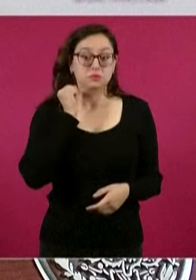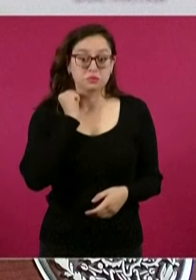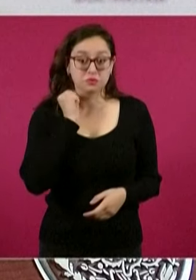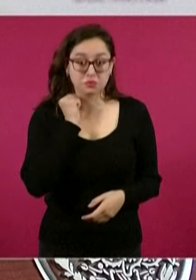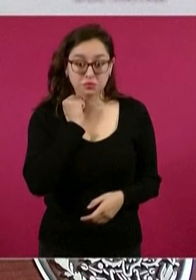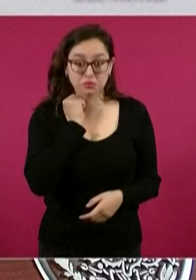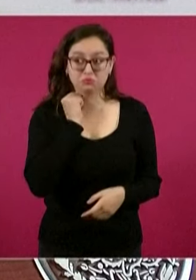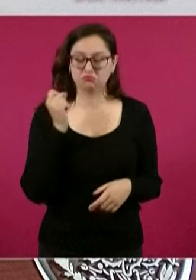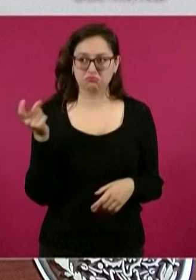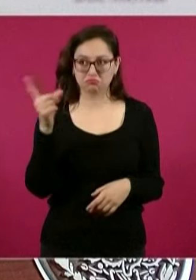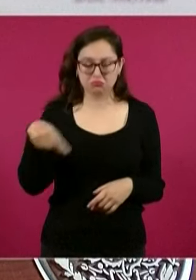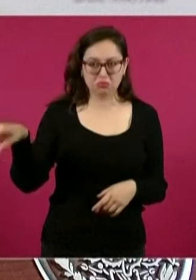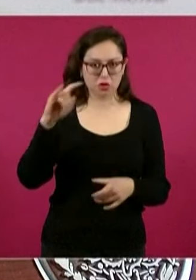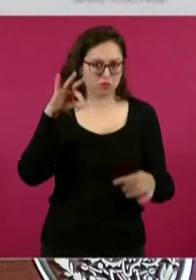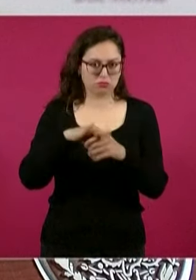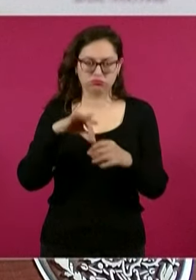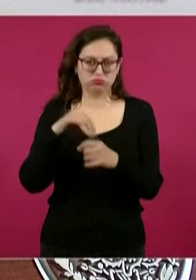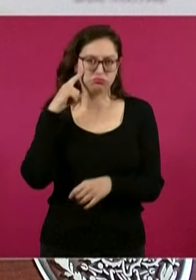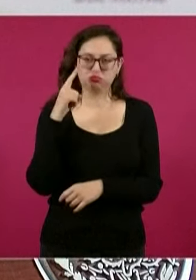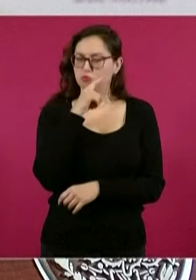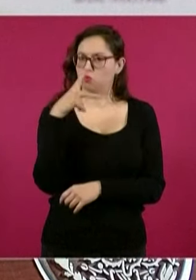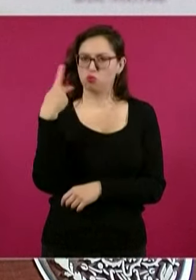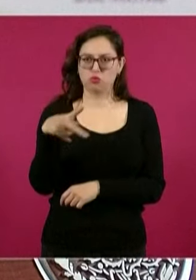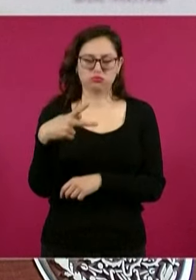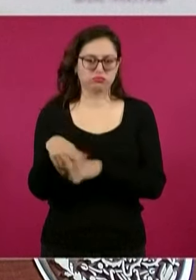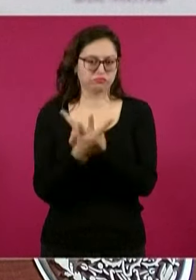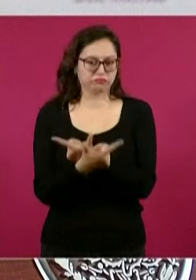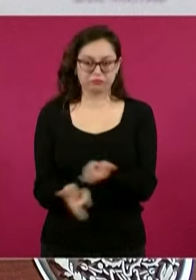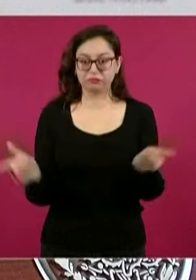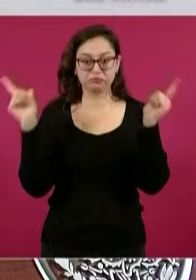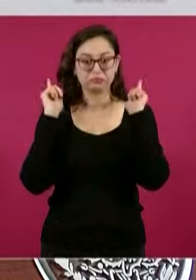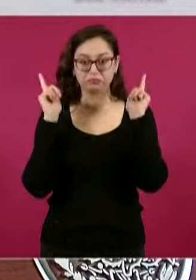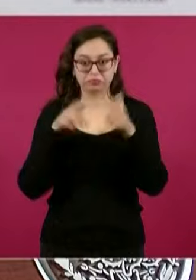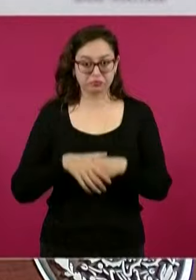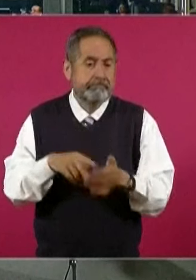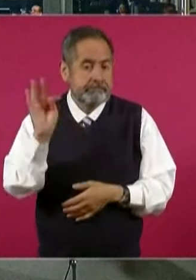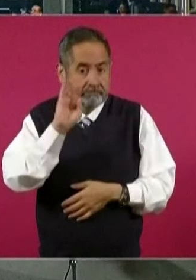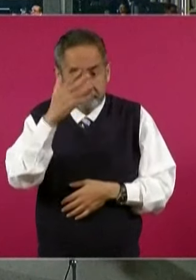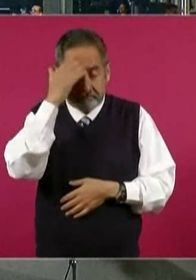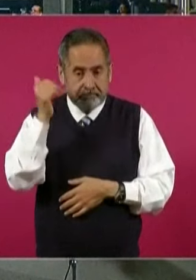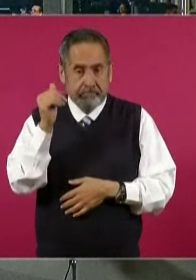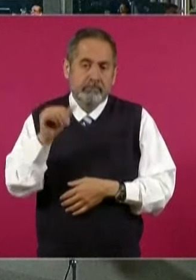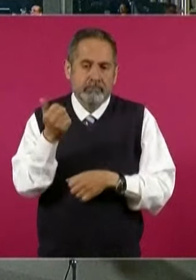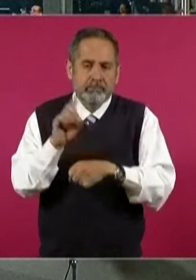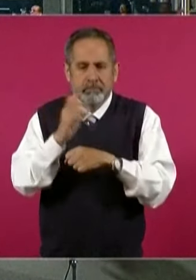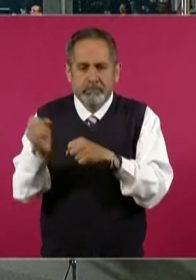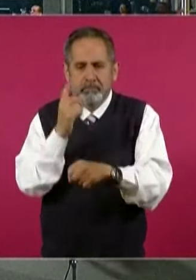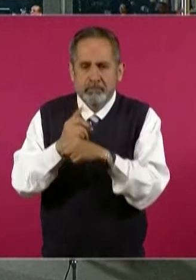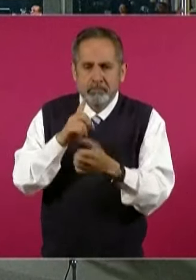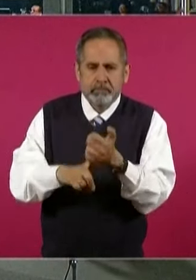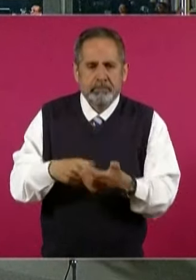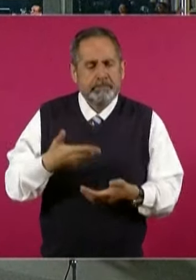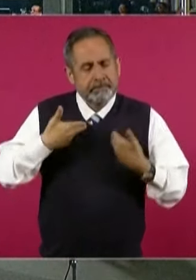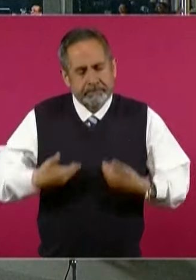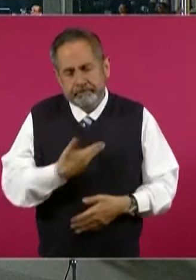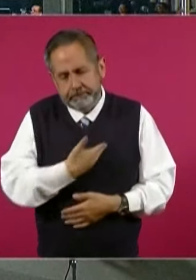...de manera libre... México dará ejemplo al mundo con la elección popular de todos sus jueces y magistrados. Eso